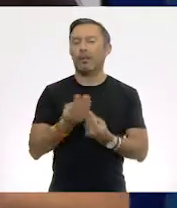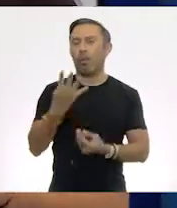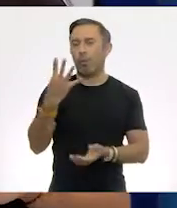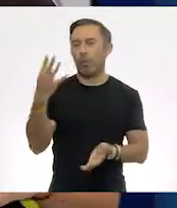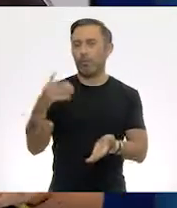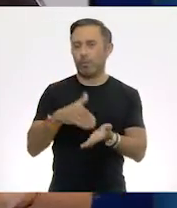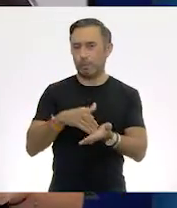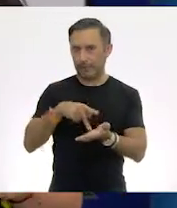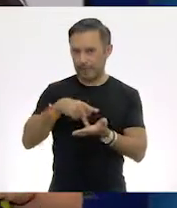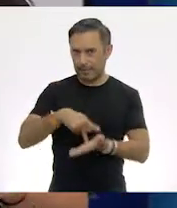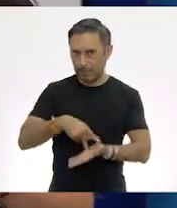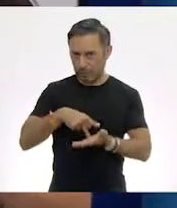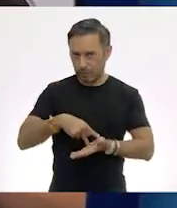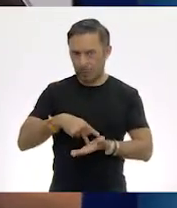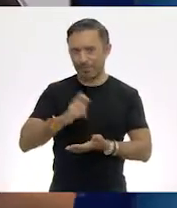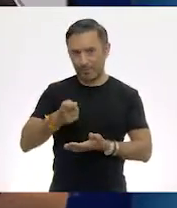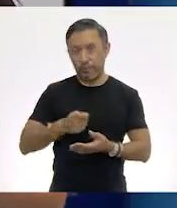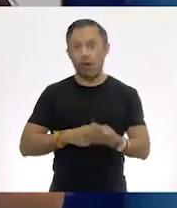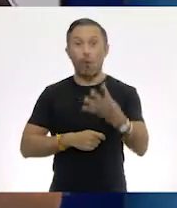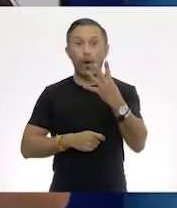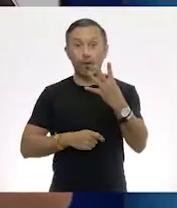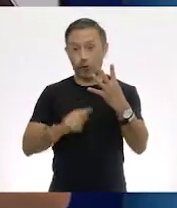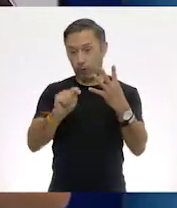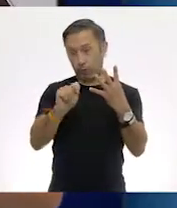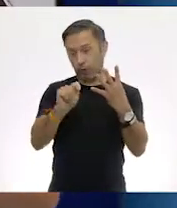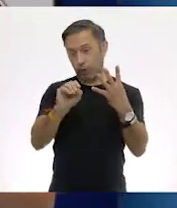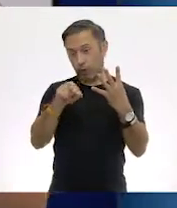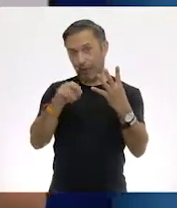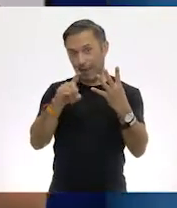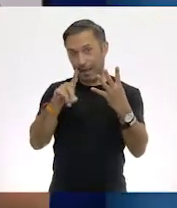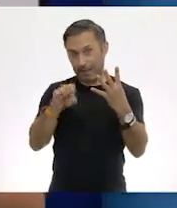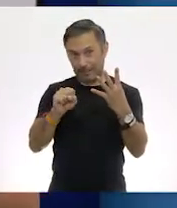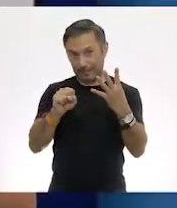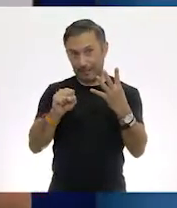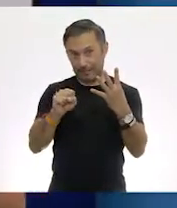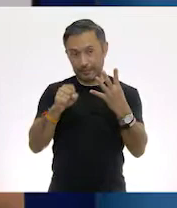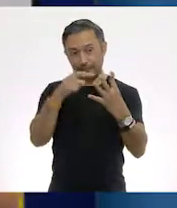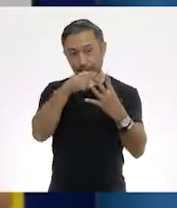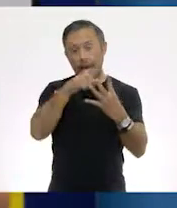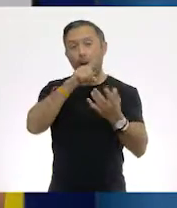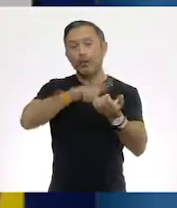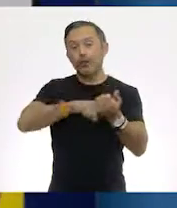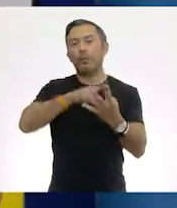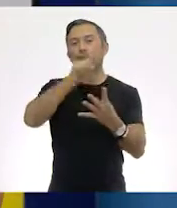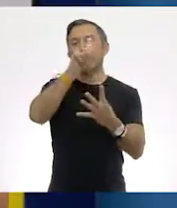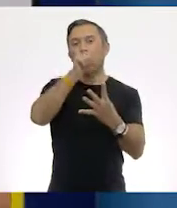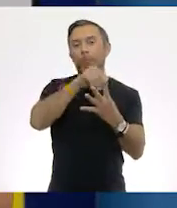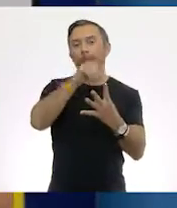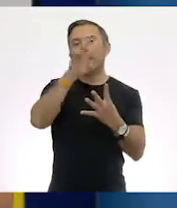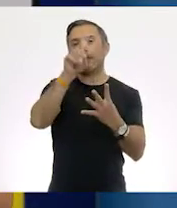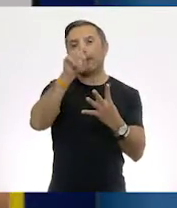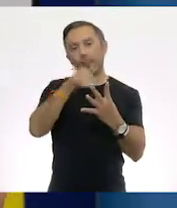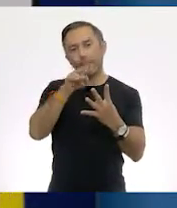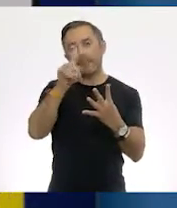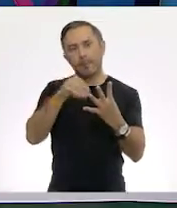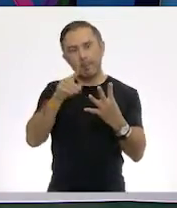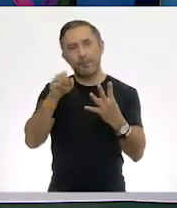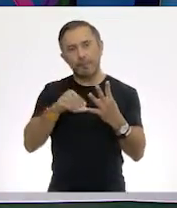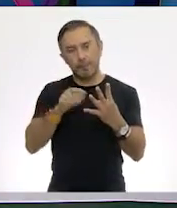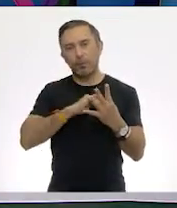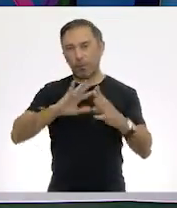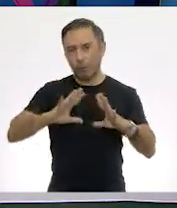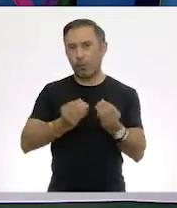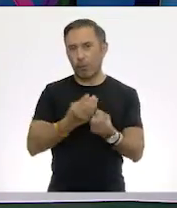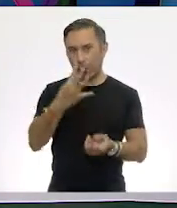Entonces, 4 toneladas es igual a 4 mil kilogramos. ¿De acuerdo?